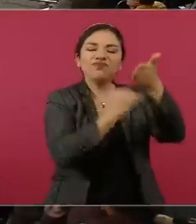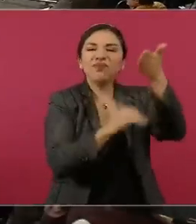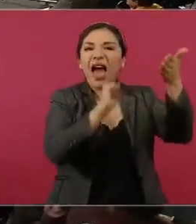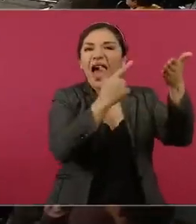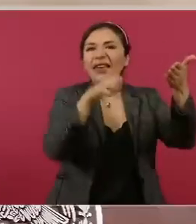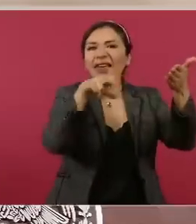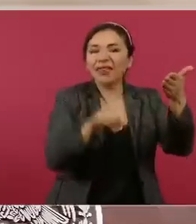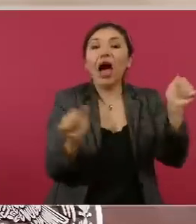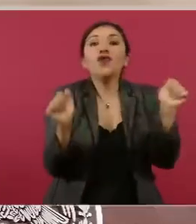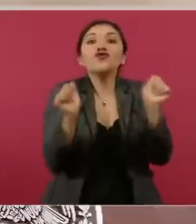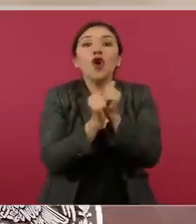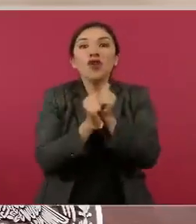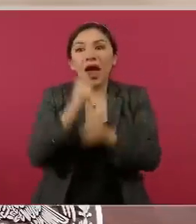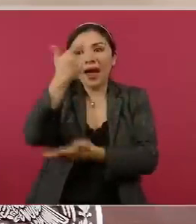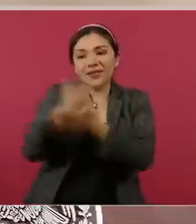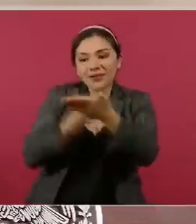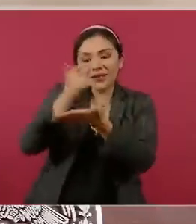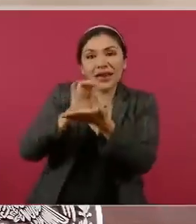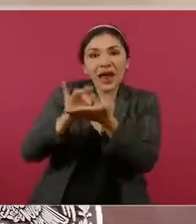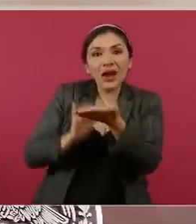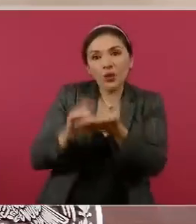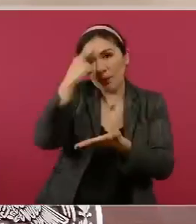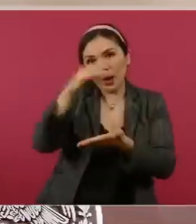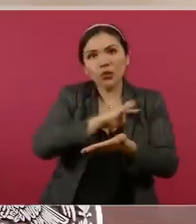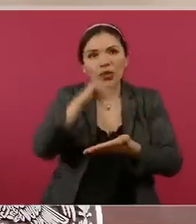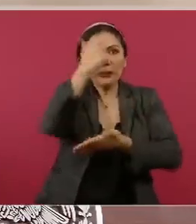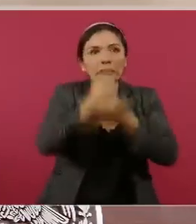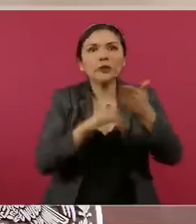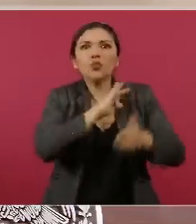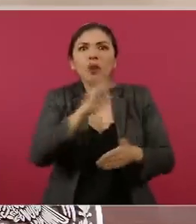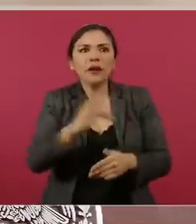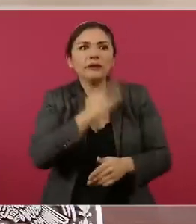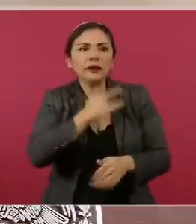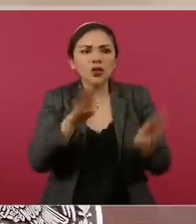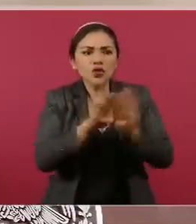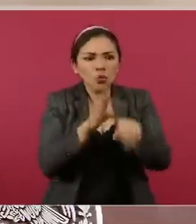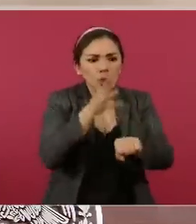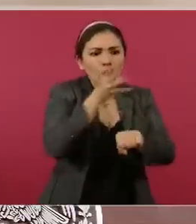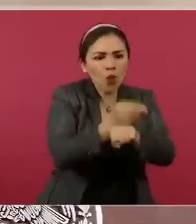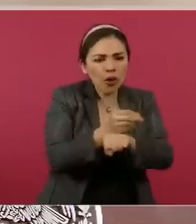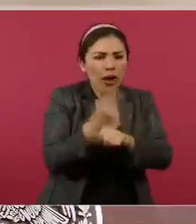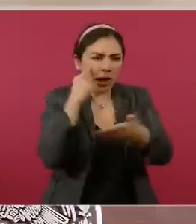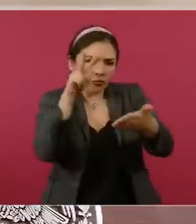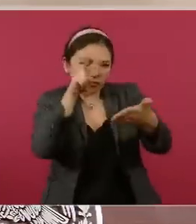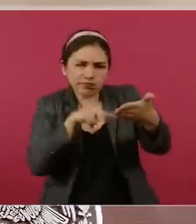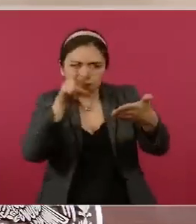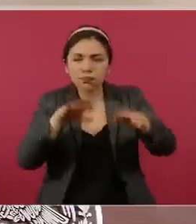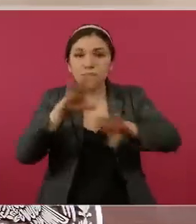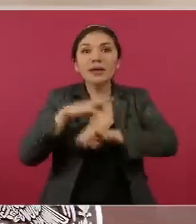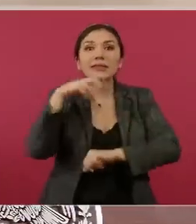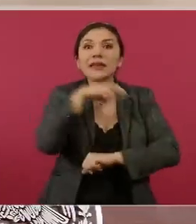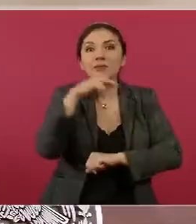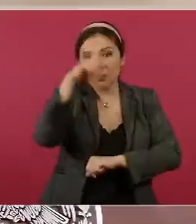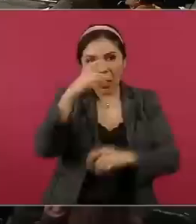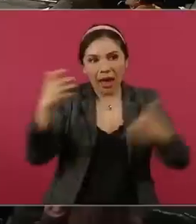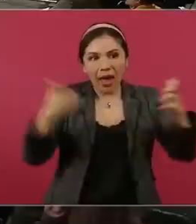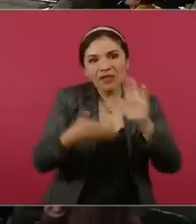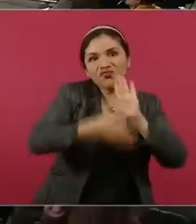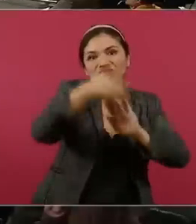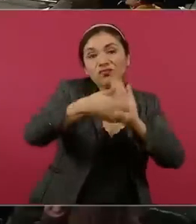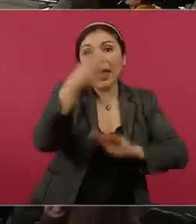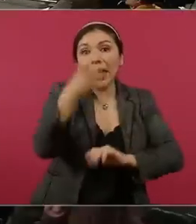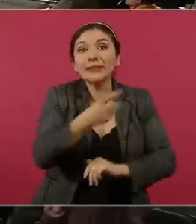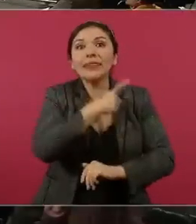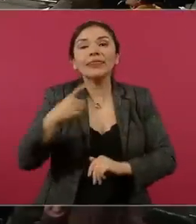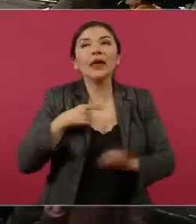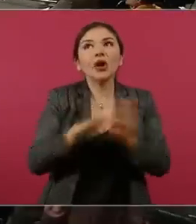que nos permite llevar exactamente cómo se va afectando, por dónde se va poniendo y por dónde se va pasando, de tal forma que tenemos